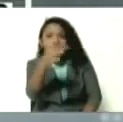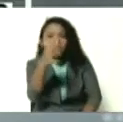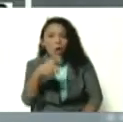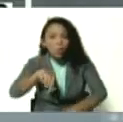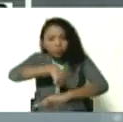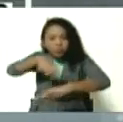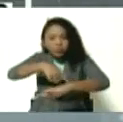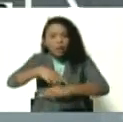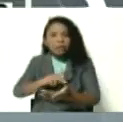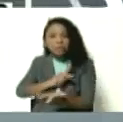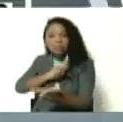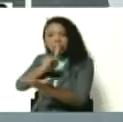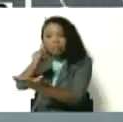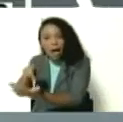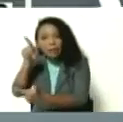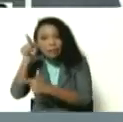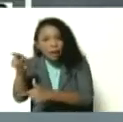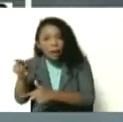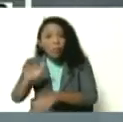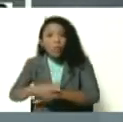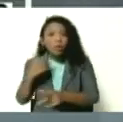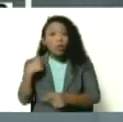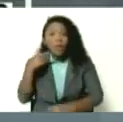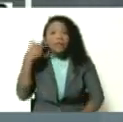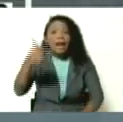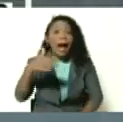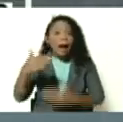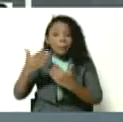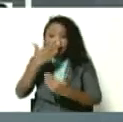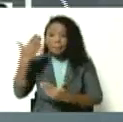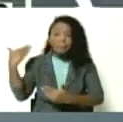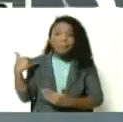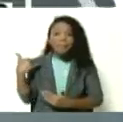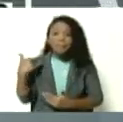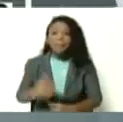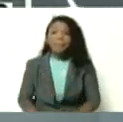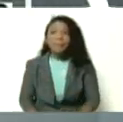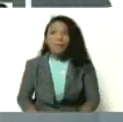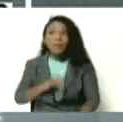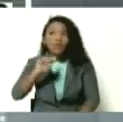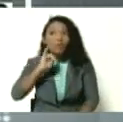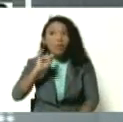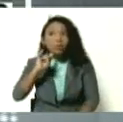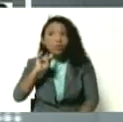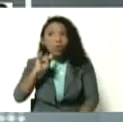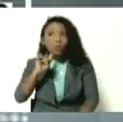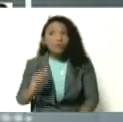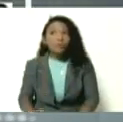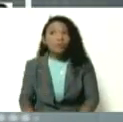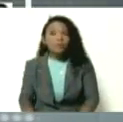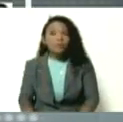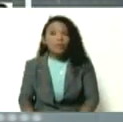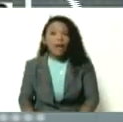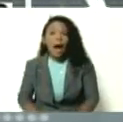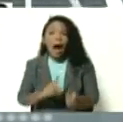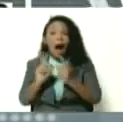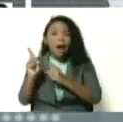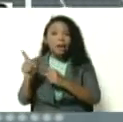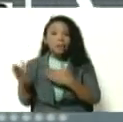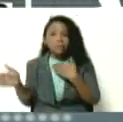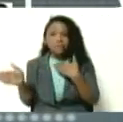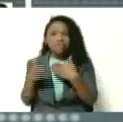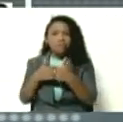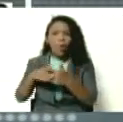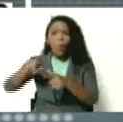lamentablemente lo que yo entiendo, de acuerdo, que lo está informando el senador, allá le cerraron las